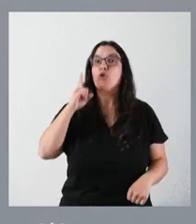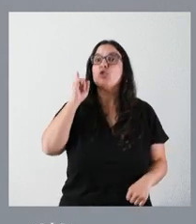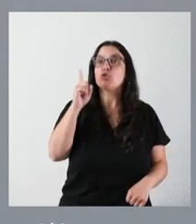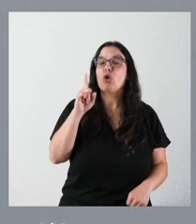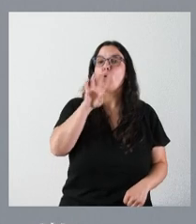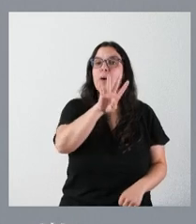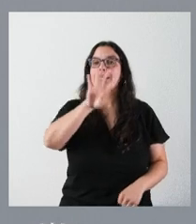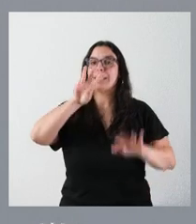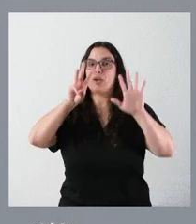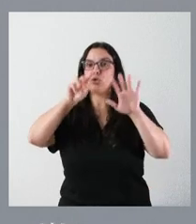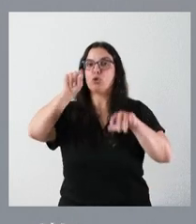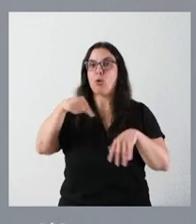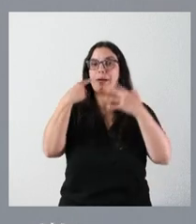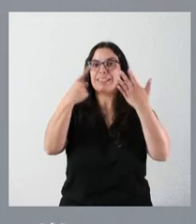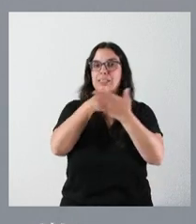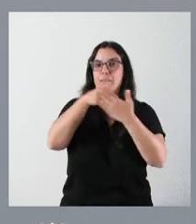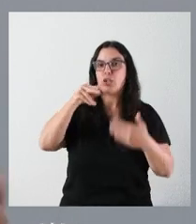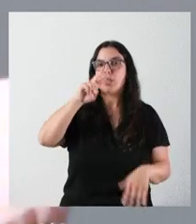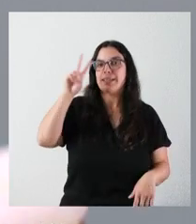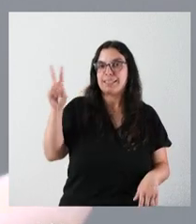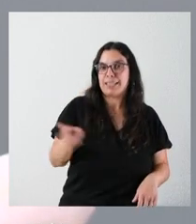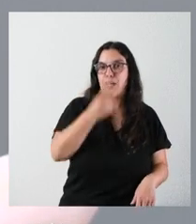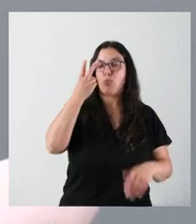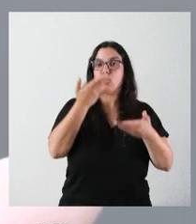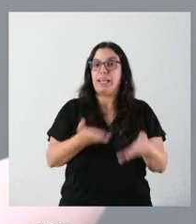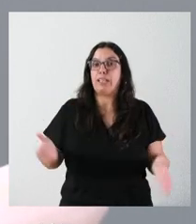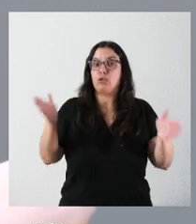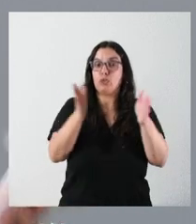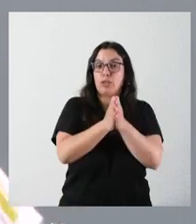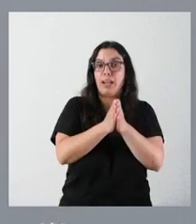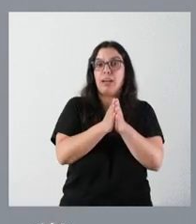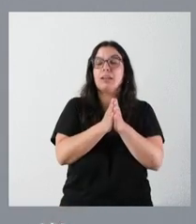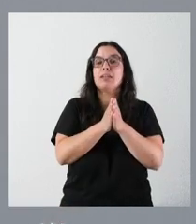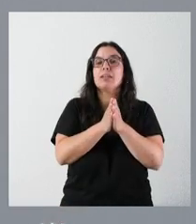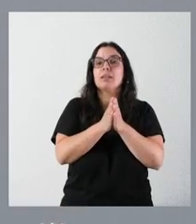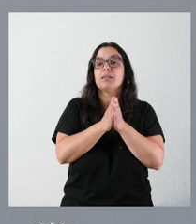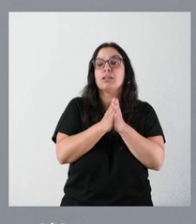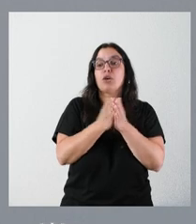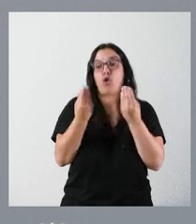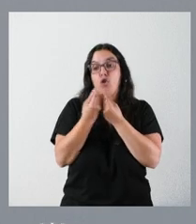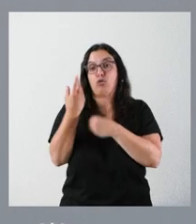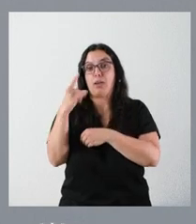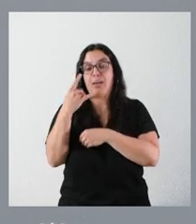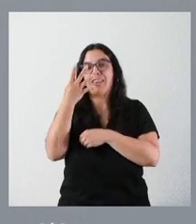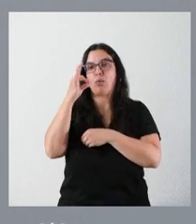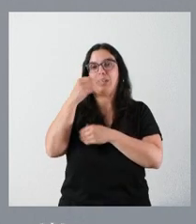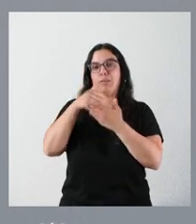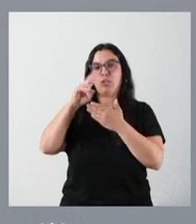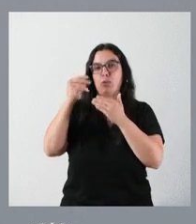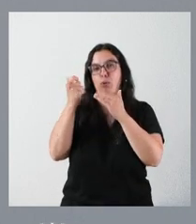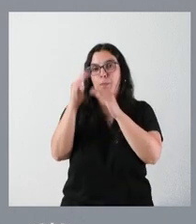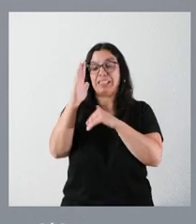48,6 millones de euros que hacen un total, sumando Salamanca, de algo más de 50 millones de euros, y el resto será objeto